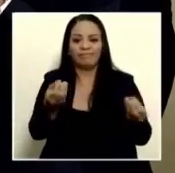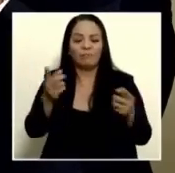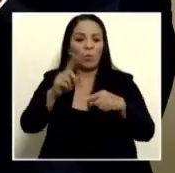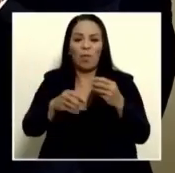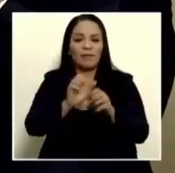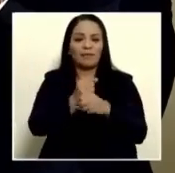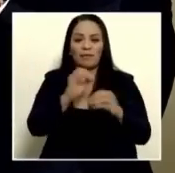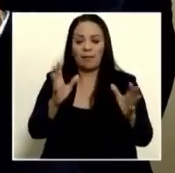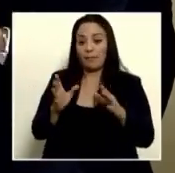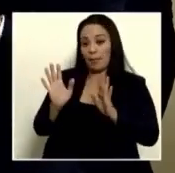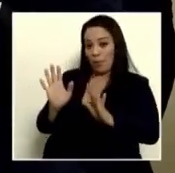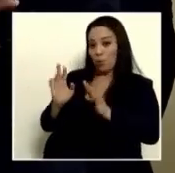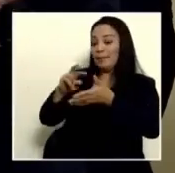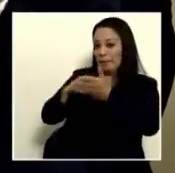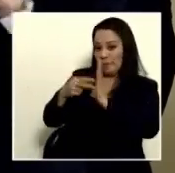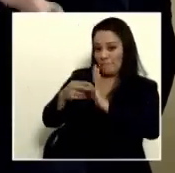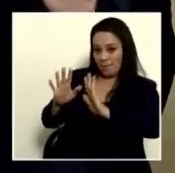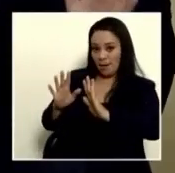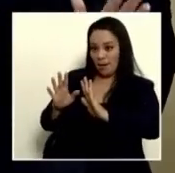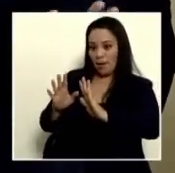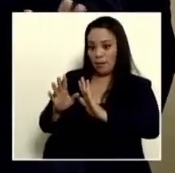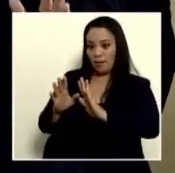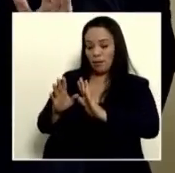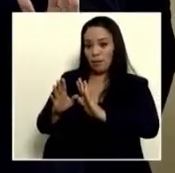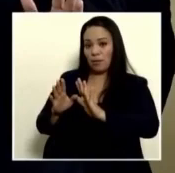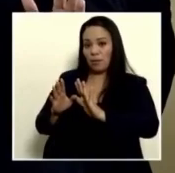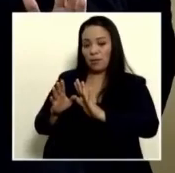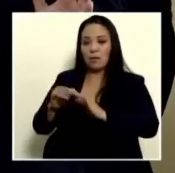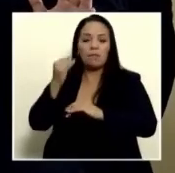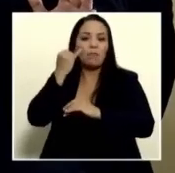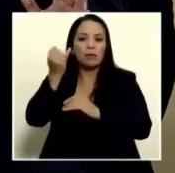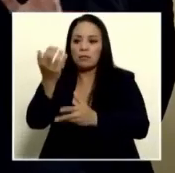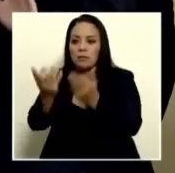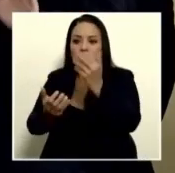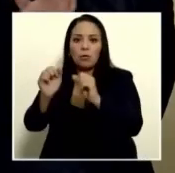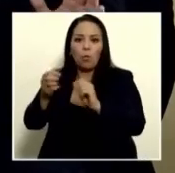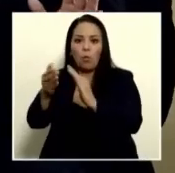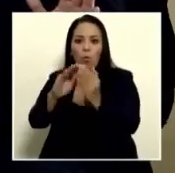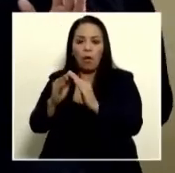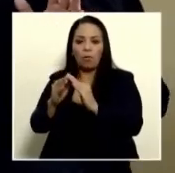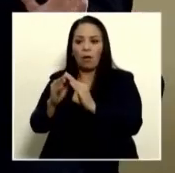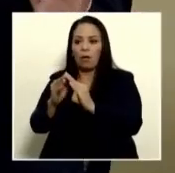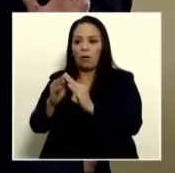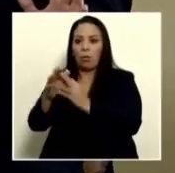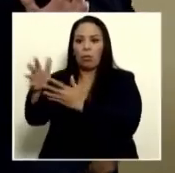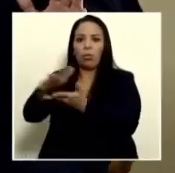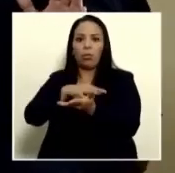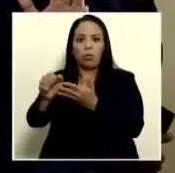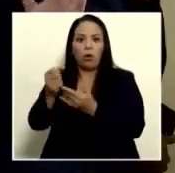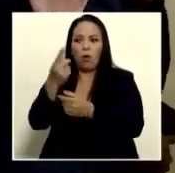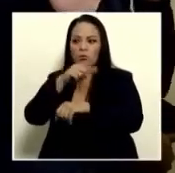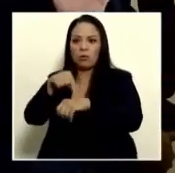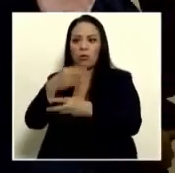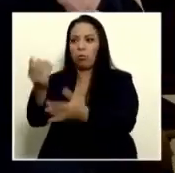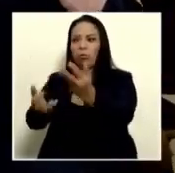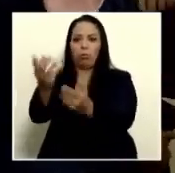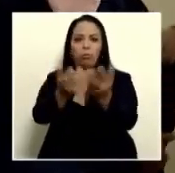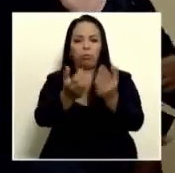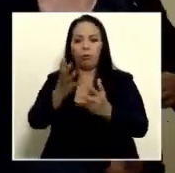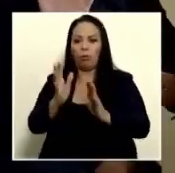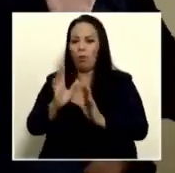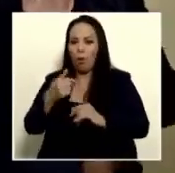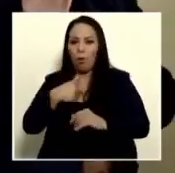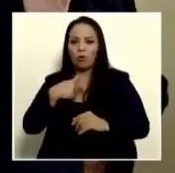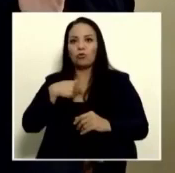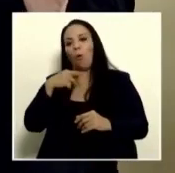llevar todo un pueblito de un incendio, entonces, se podría llevar todo un pueblito de once horas. ¿O es que yo